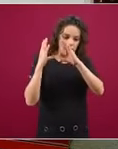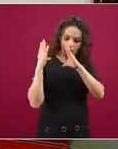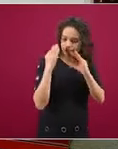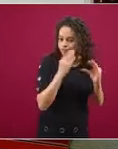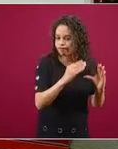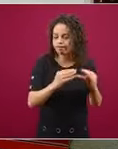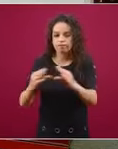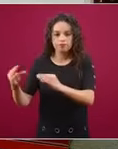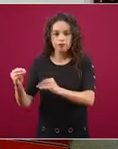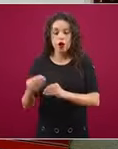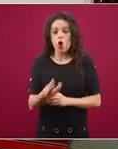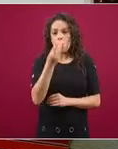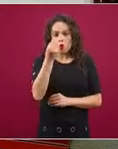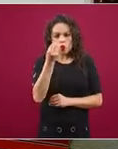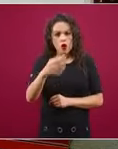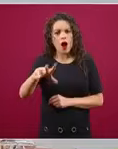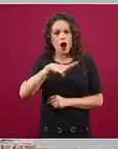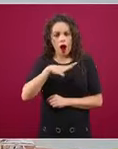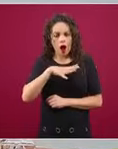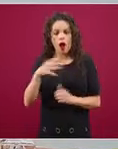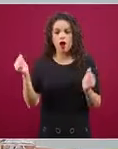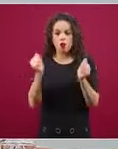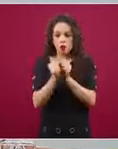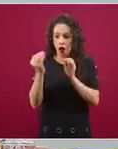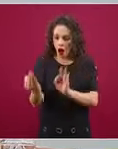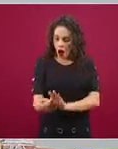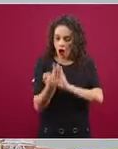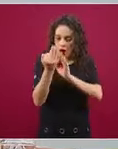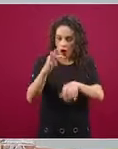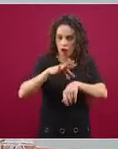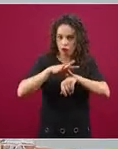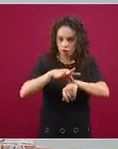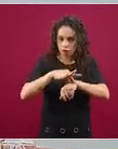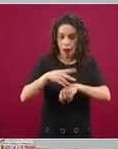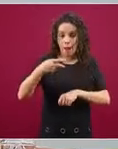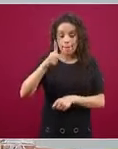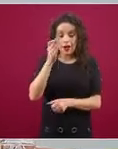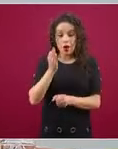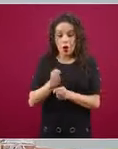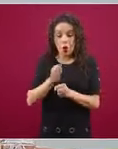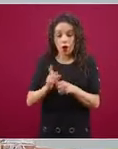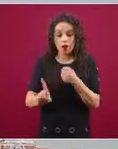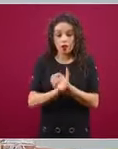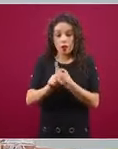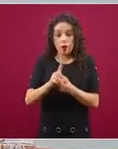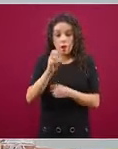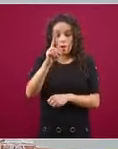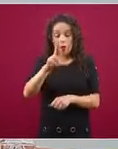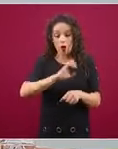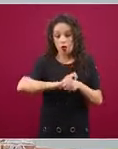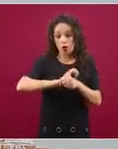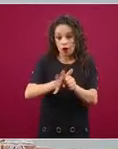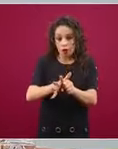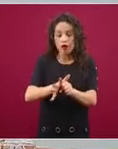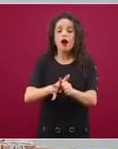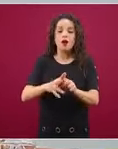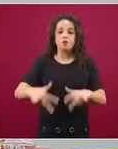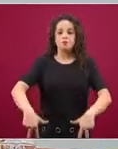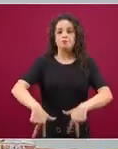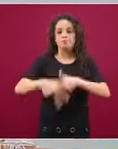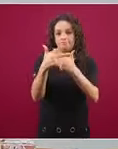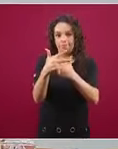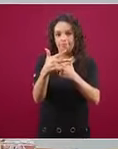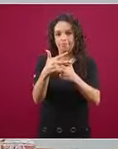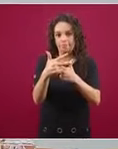ahora en este momento del COVID están siendo a vía digitales,